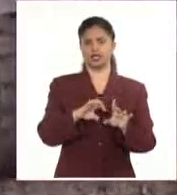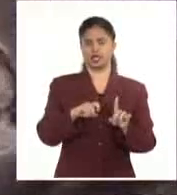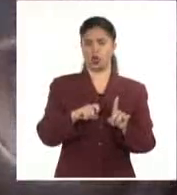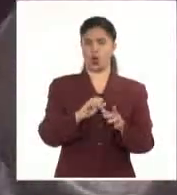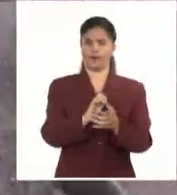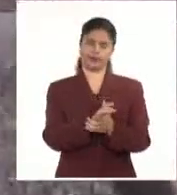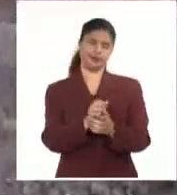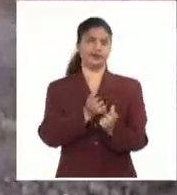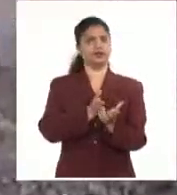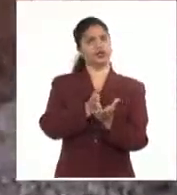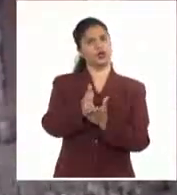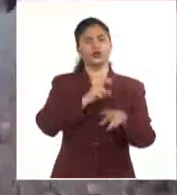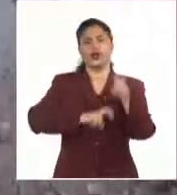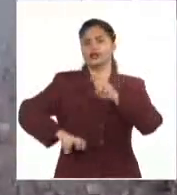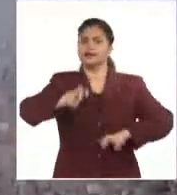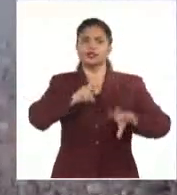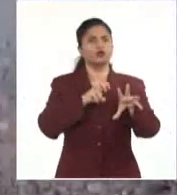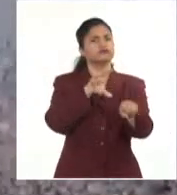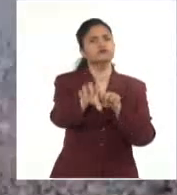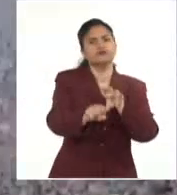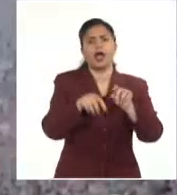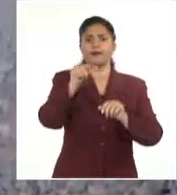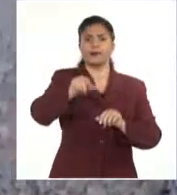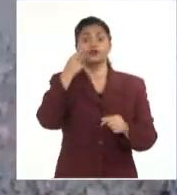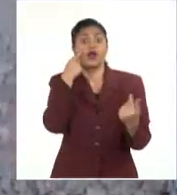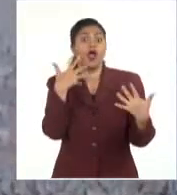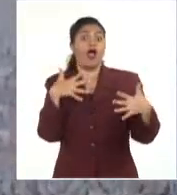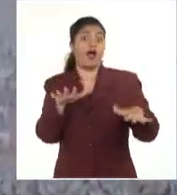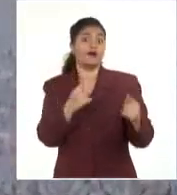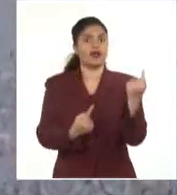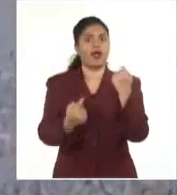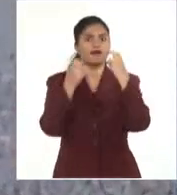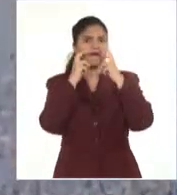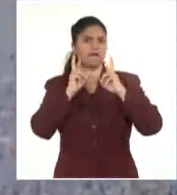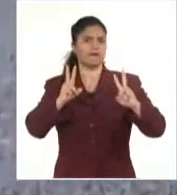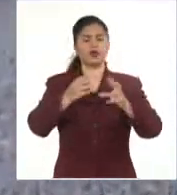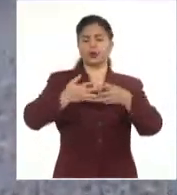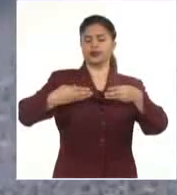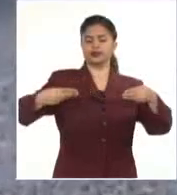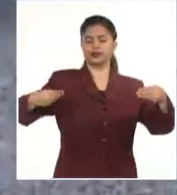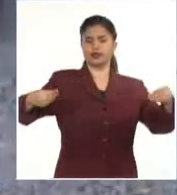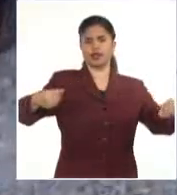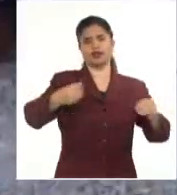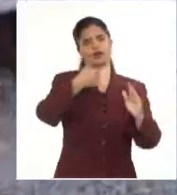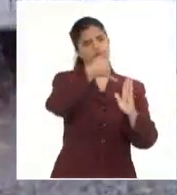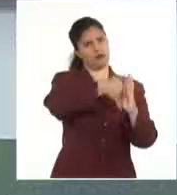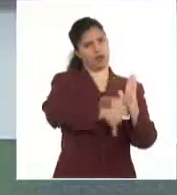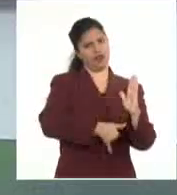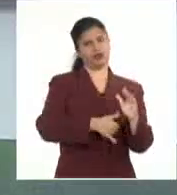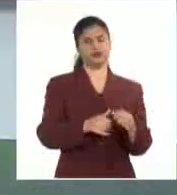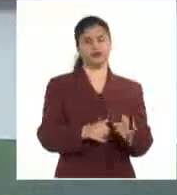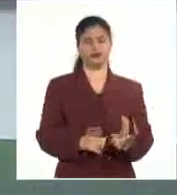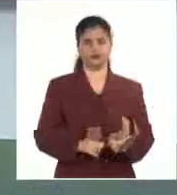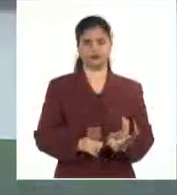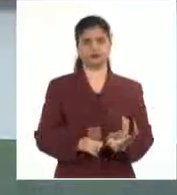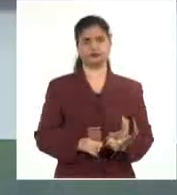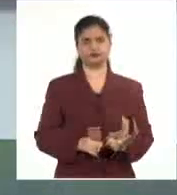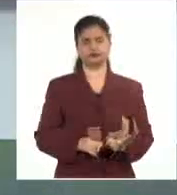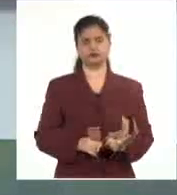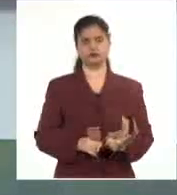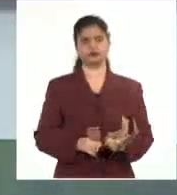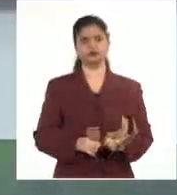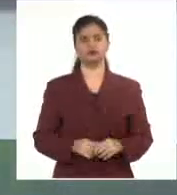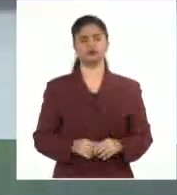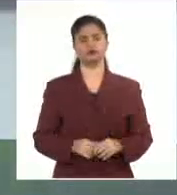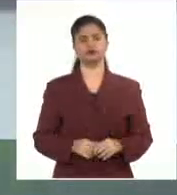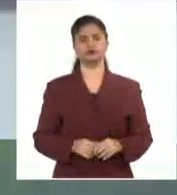continúan las operaciones de rescate para encontrar supervivientes entre las ruinas de las zonas afectadas. Y